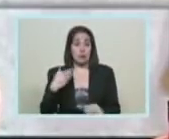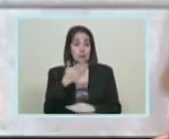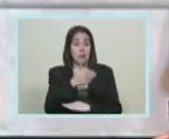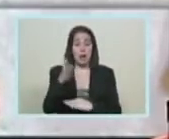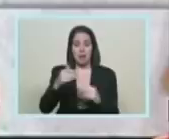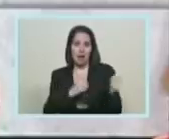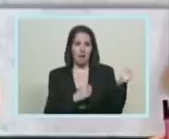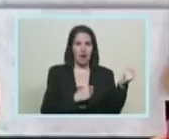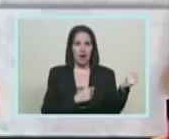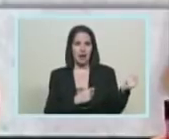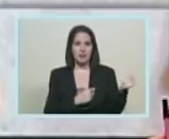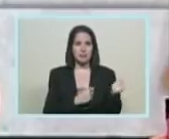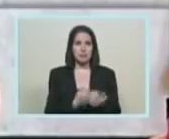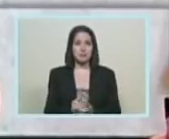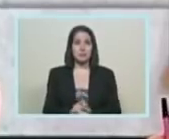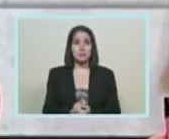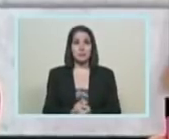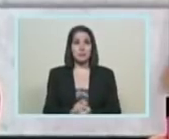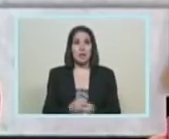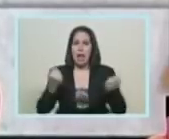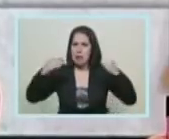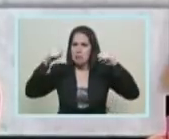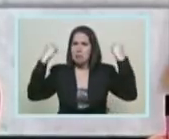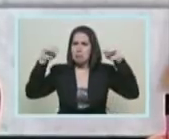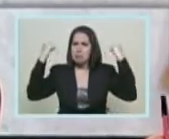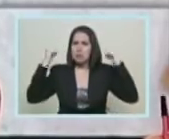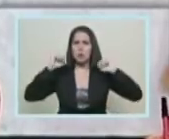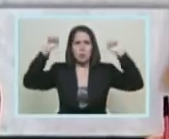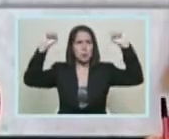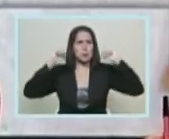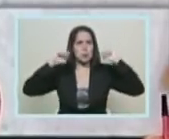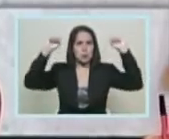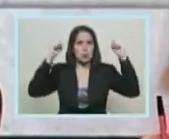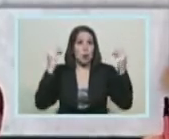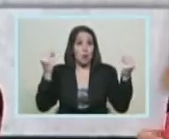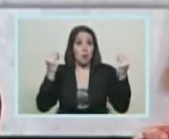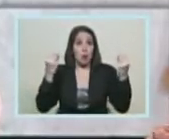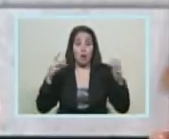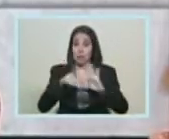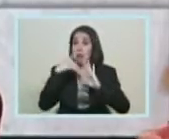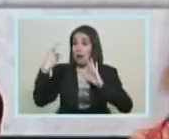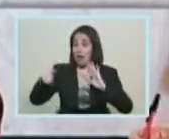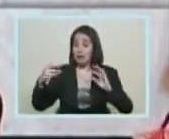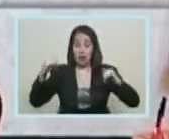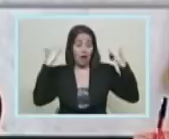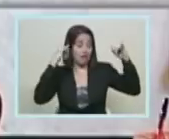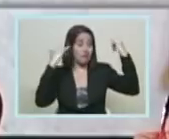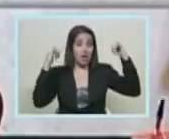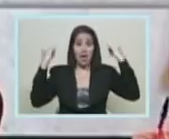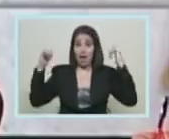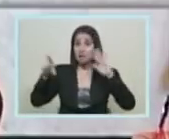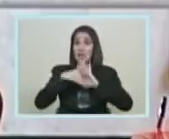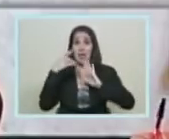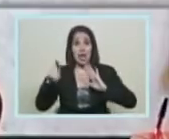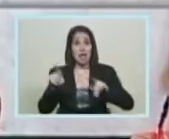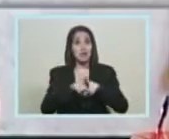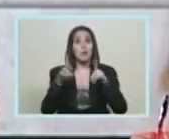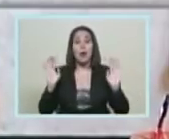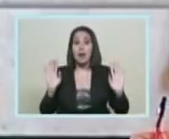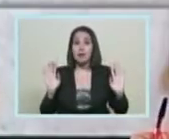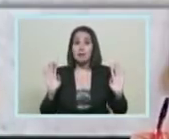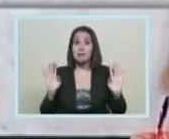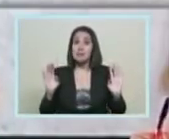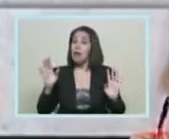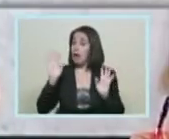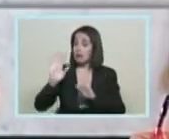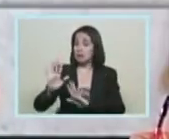rumbear, a ejercitarse. Sí, el derecho a la rumba, es parte de los derechos. Es así,